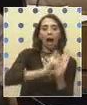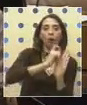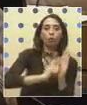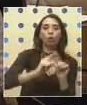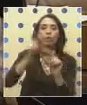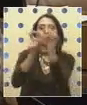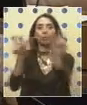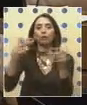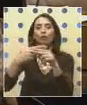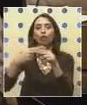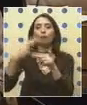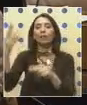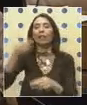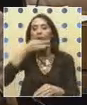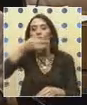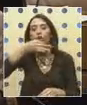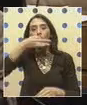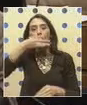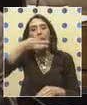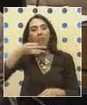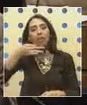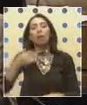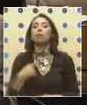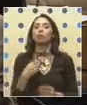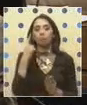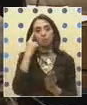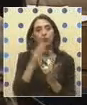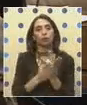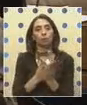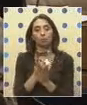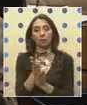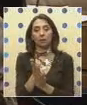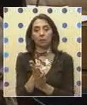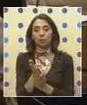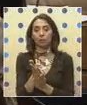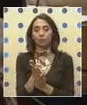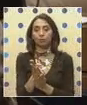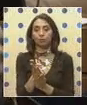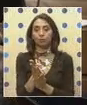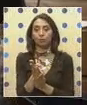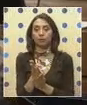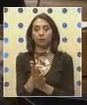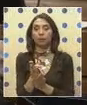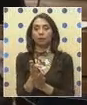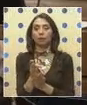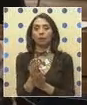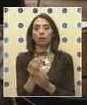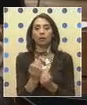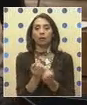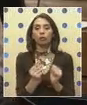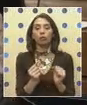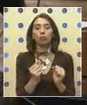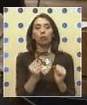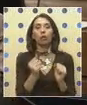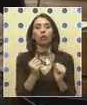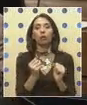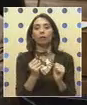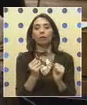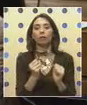personas en relación a sus comentarios. Pero creo que hay que partir de la base que no corresponde imponer las creencias